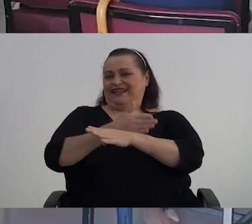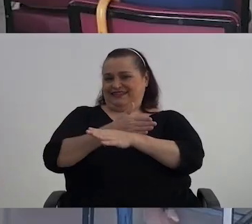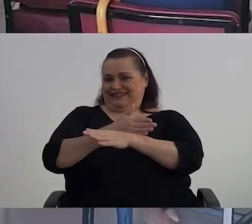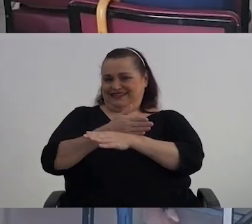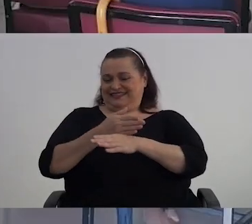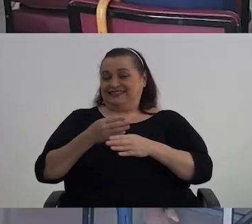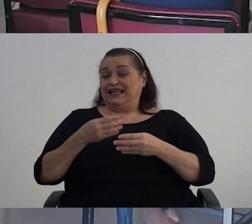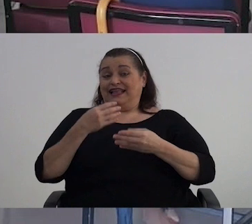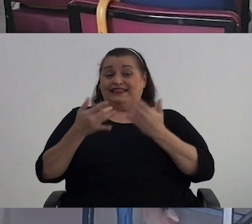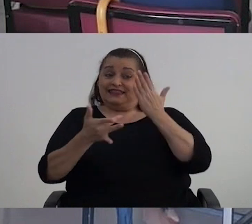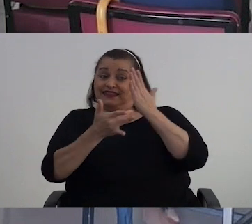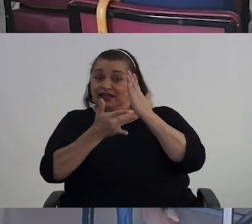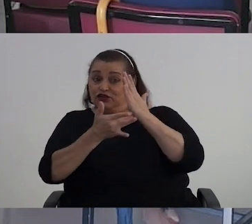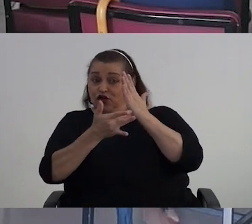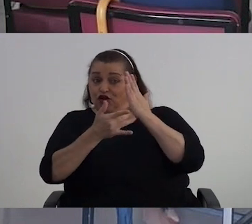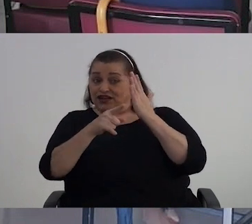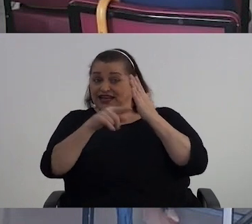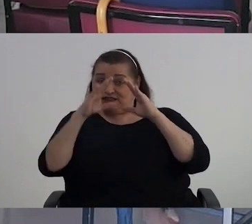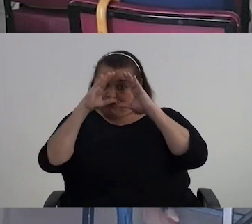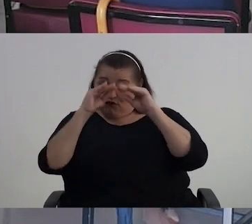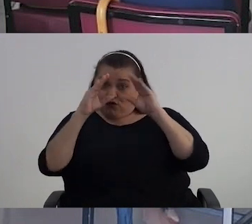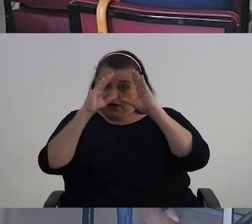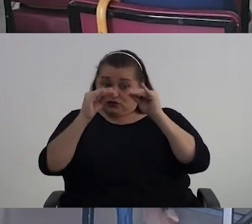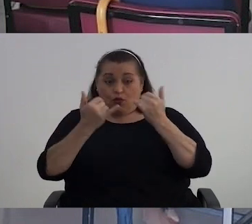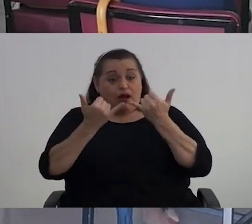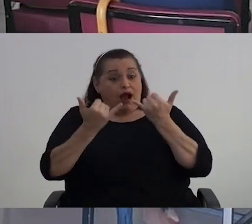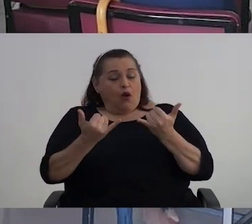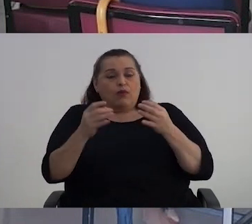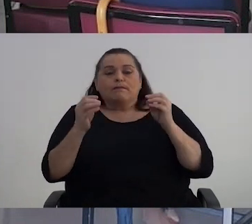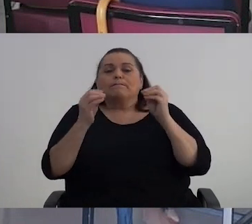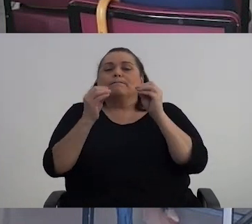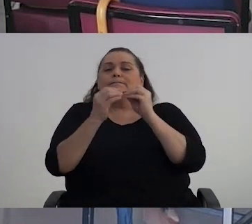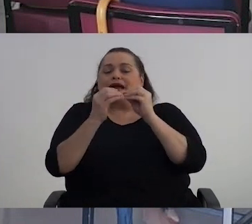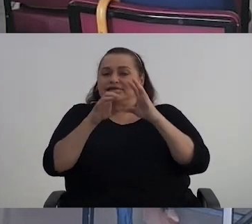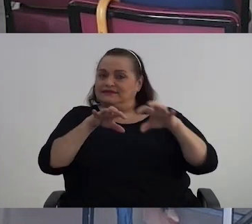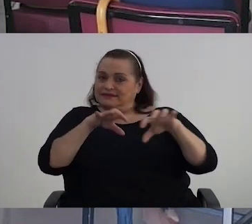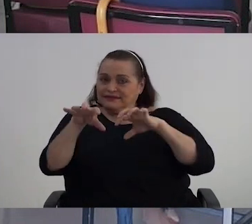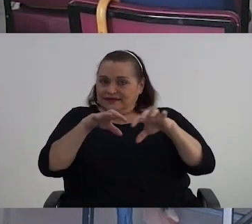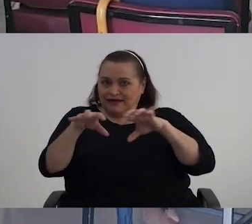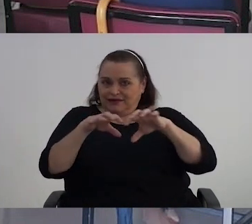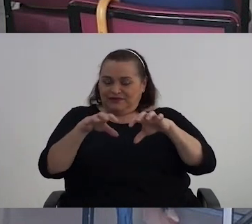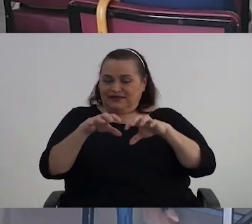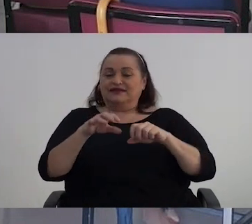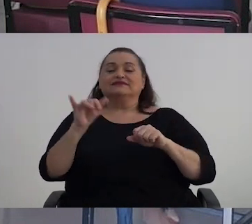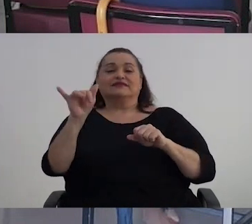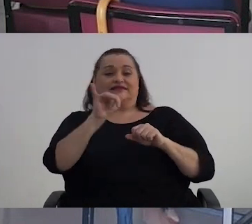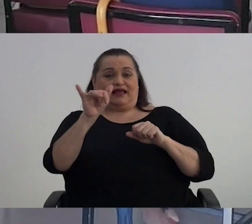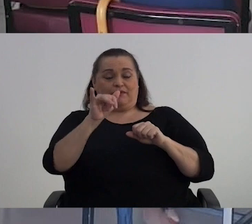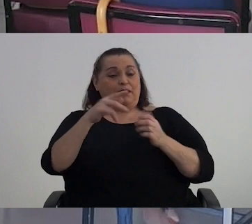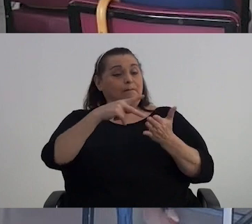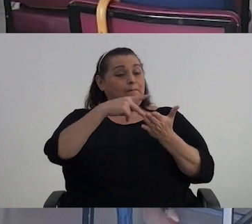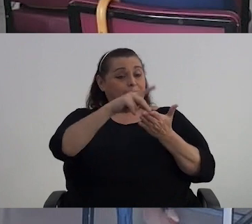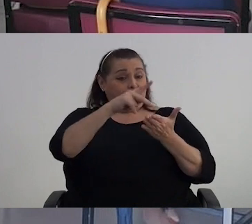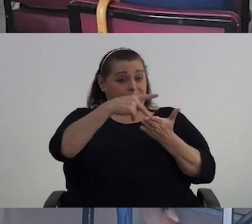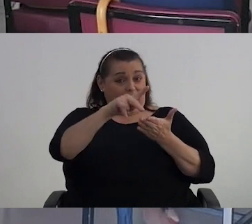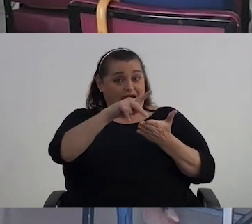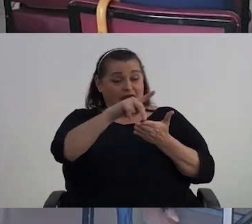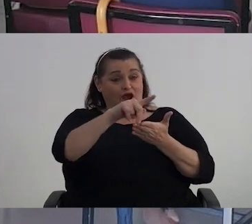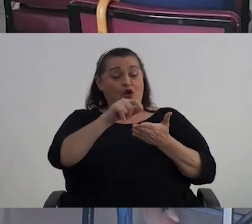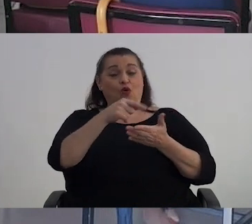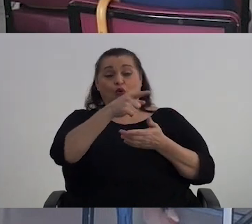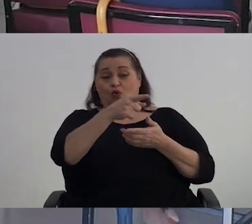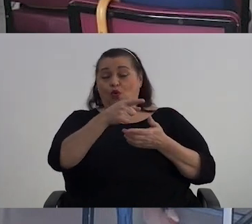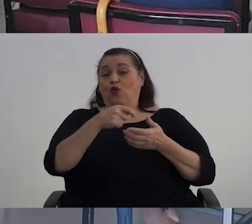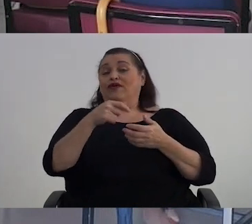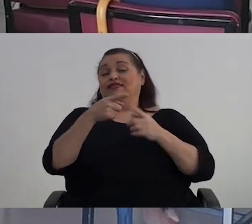las tecnologías de información pues ahora son mucho más dinámicas, ¿verdad? Igualmente para el pago de sus tributos